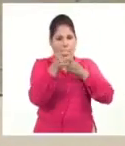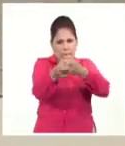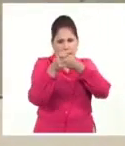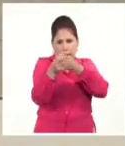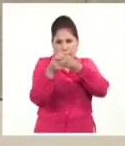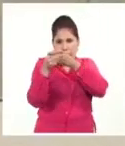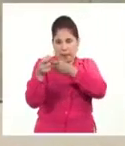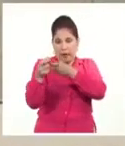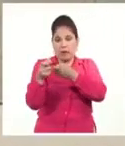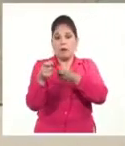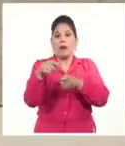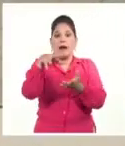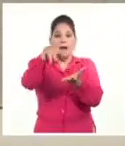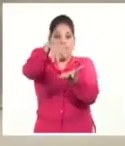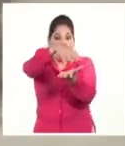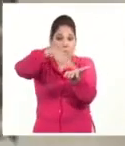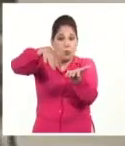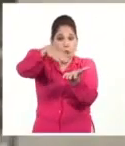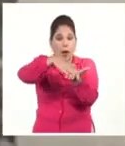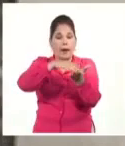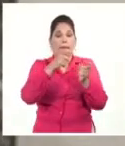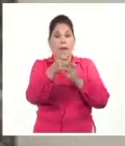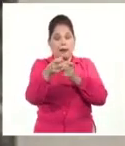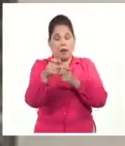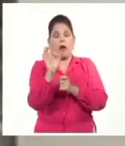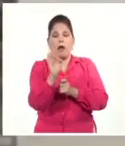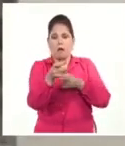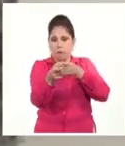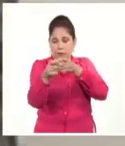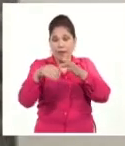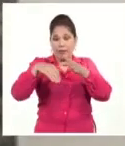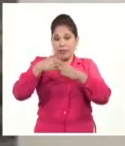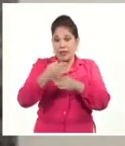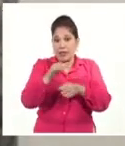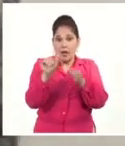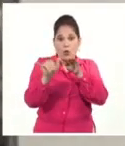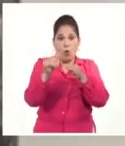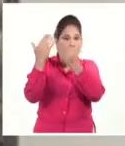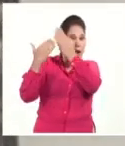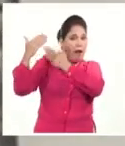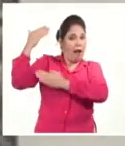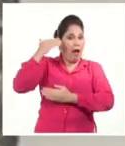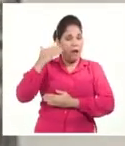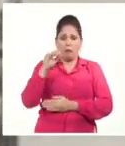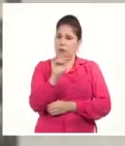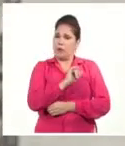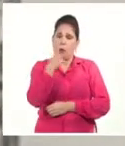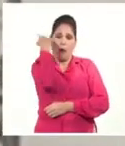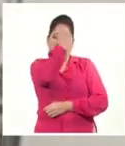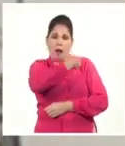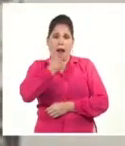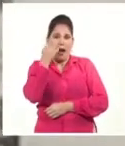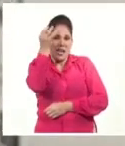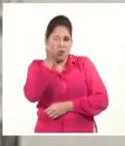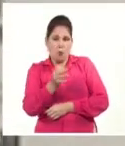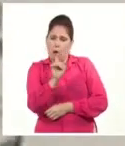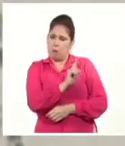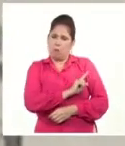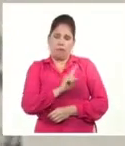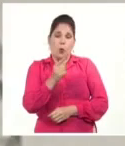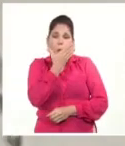fusilaron en el caserón del antiguo matadero. Ese día no se parecía en nada a las imágenes que de él conserva la historia.